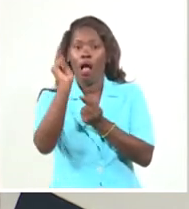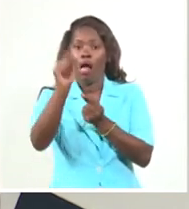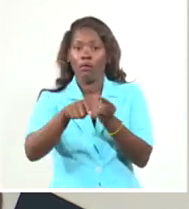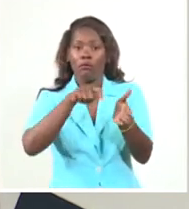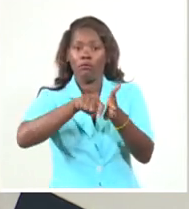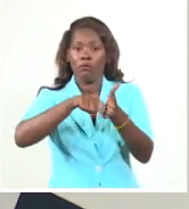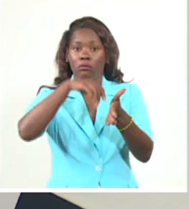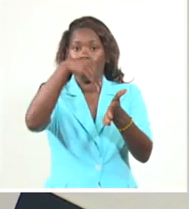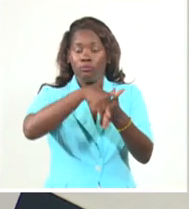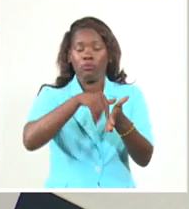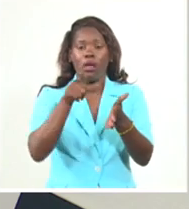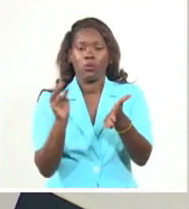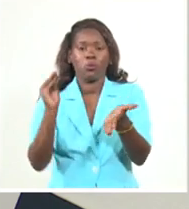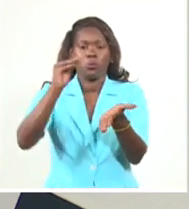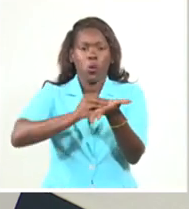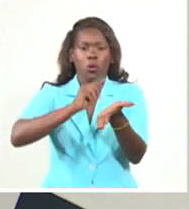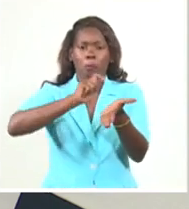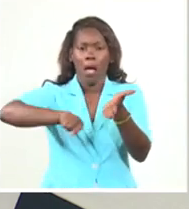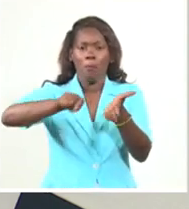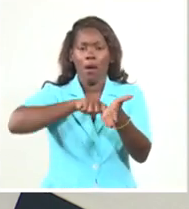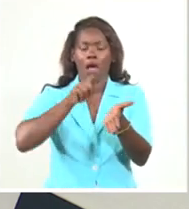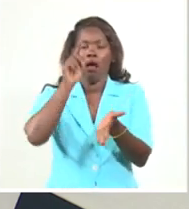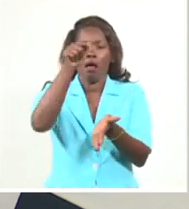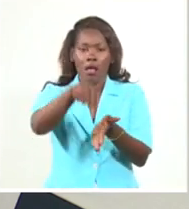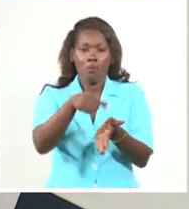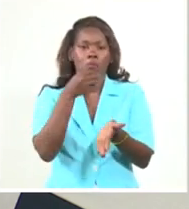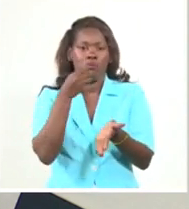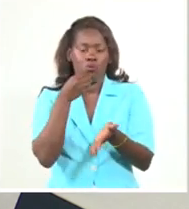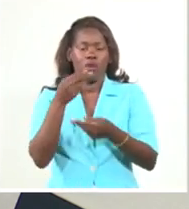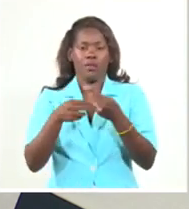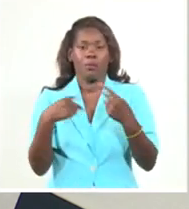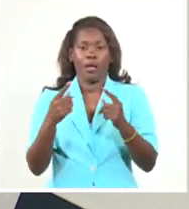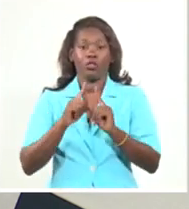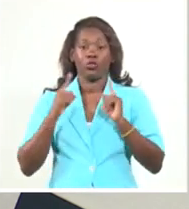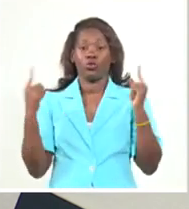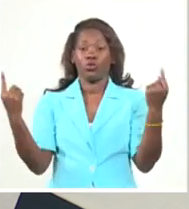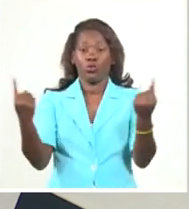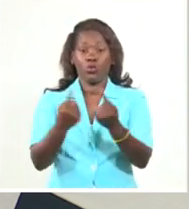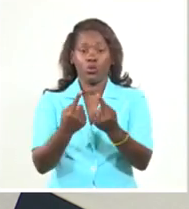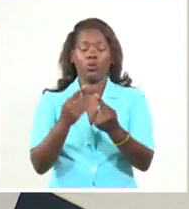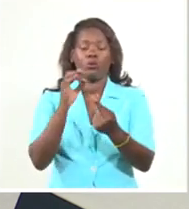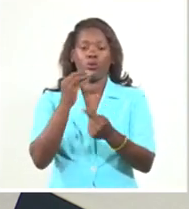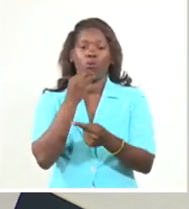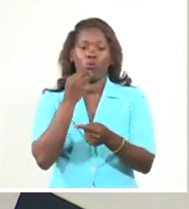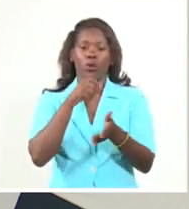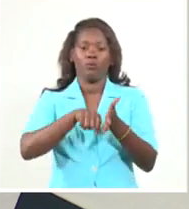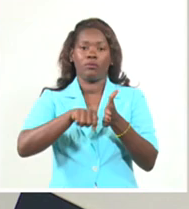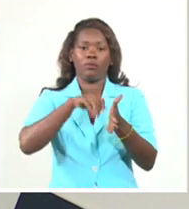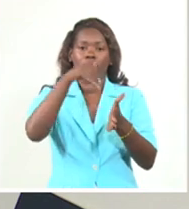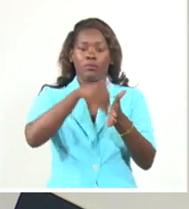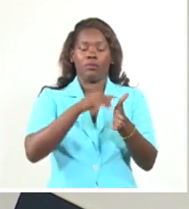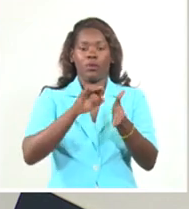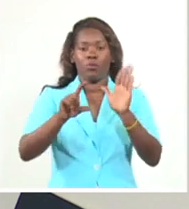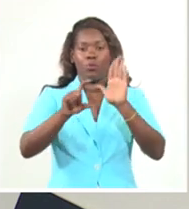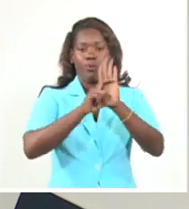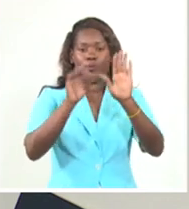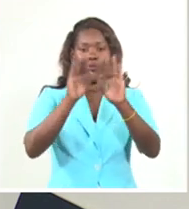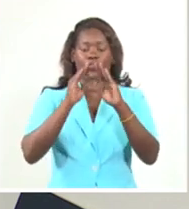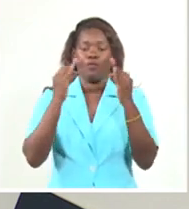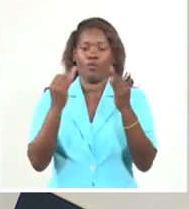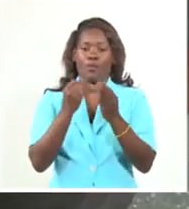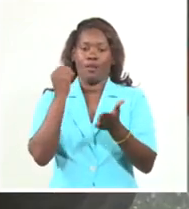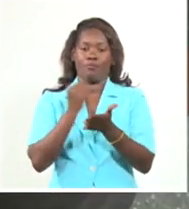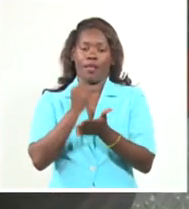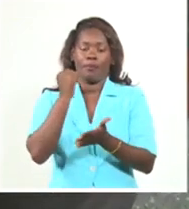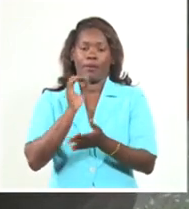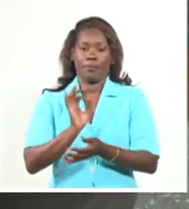que todas las posibilidades están creadas y que todos los electores que lo consideren puedan ejercer libres y soberanamente su